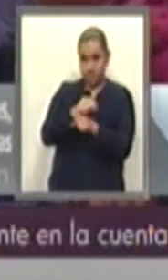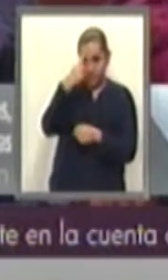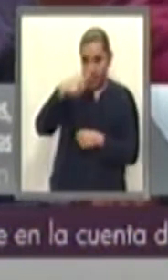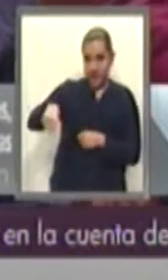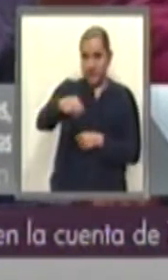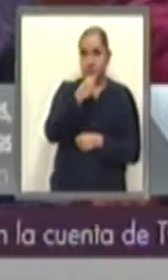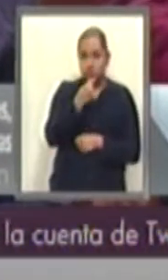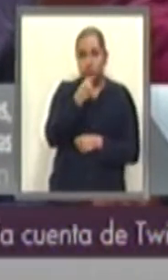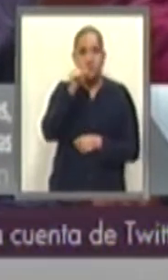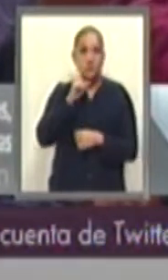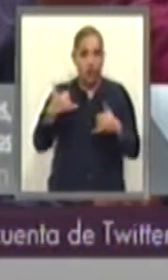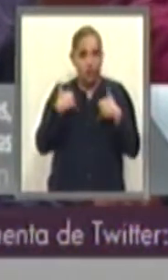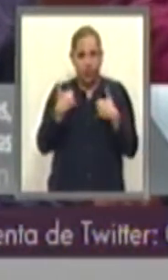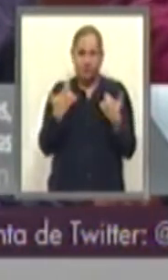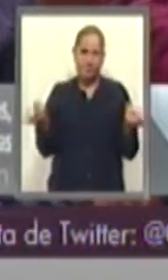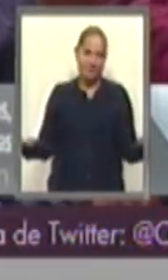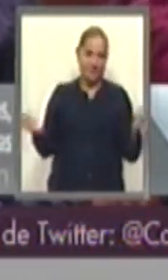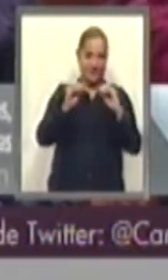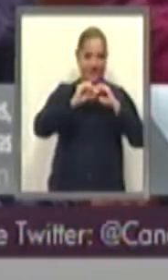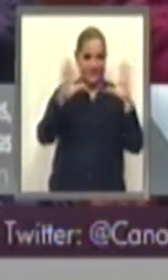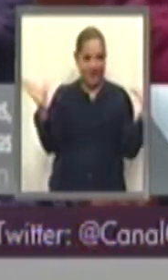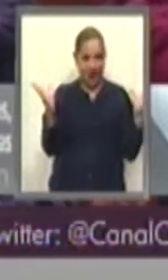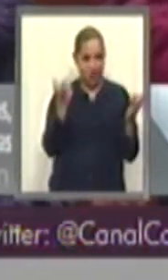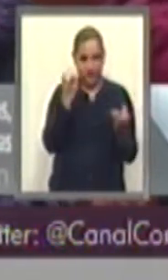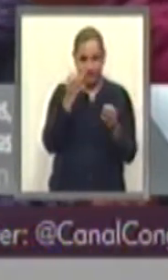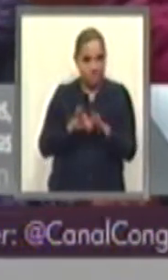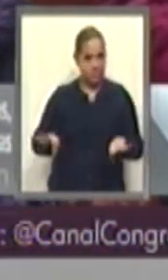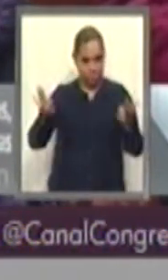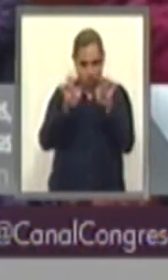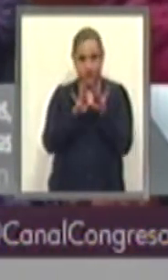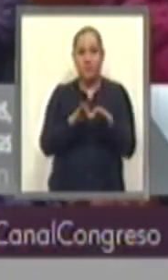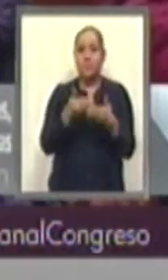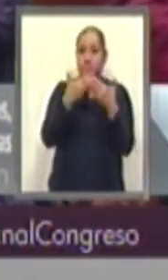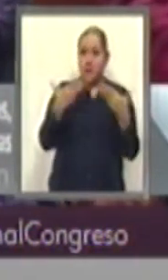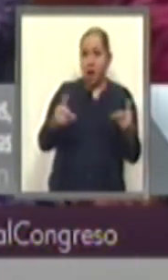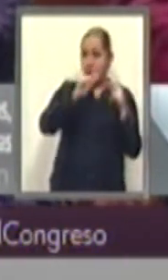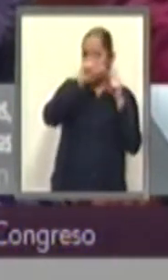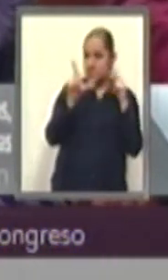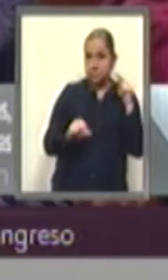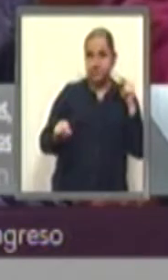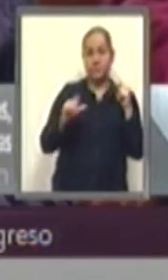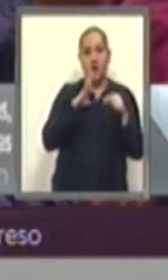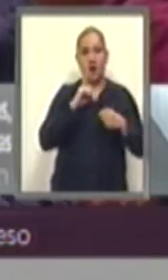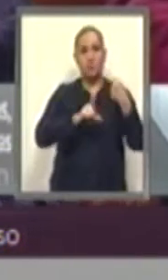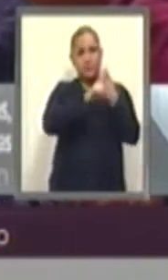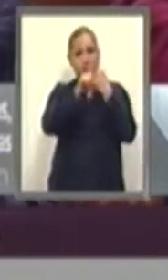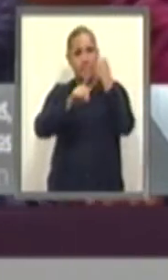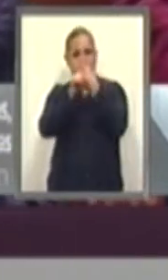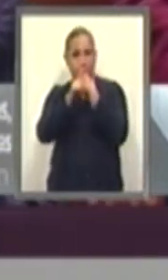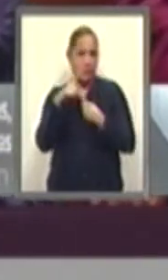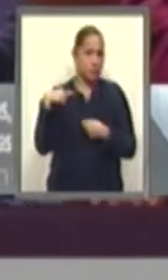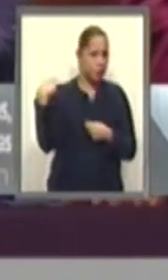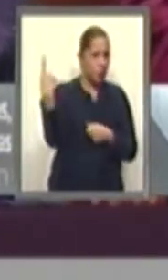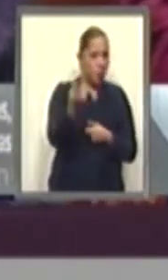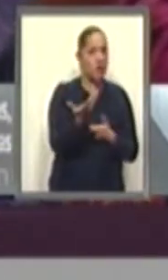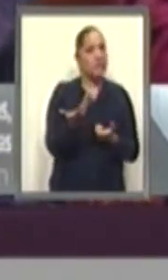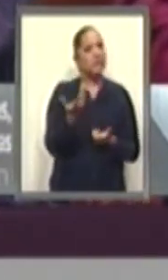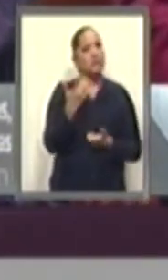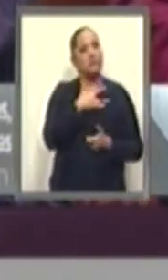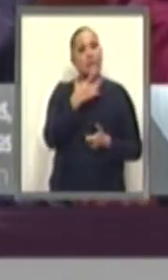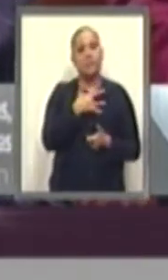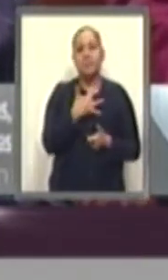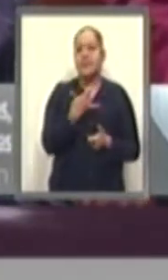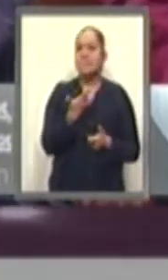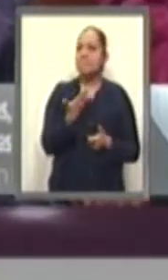por demás obvia. El clima de violencia, la inseguridad que vive el país, es propicio para que este sector poblacional